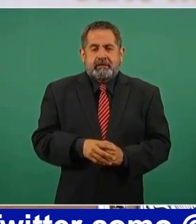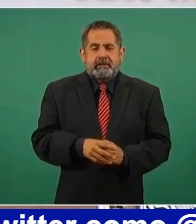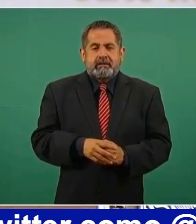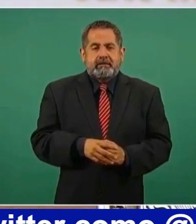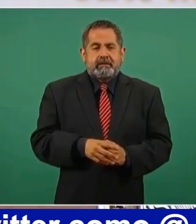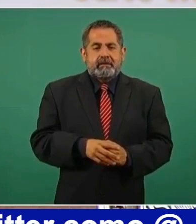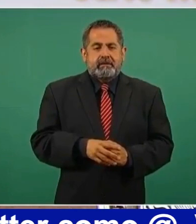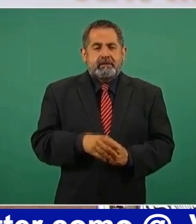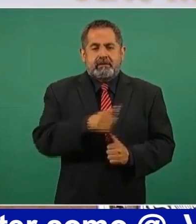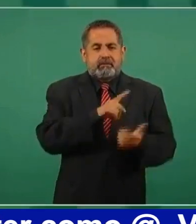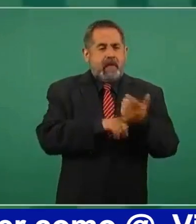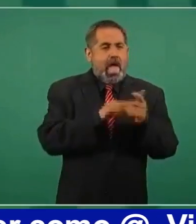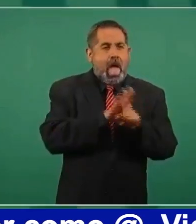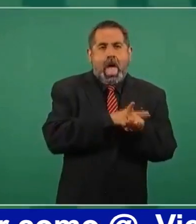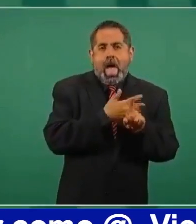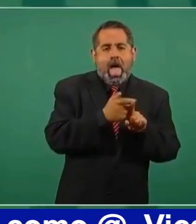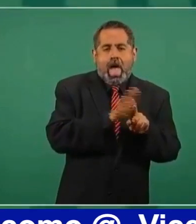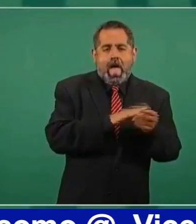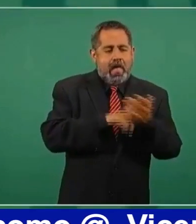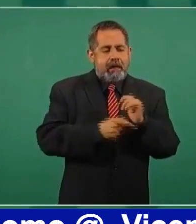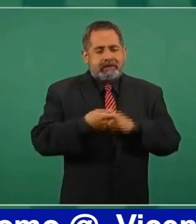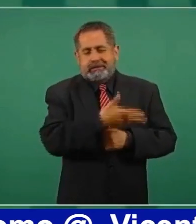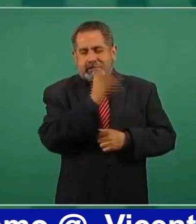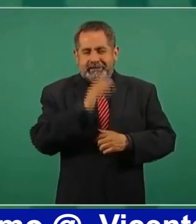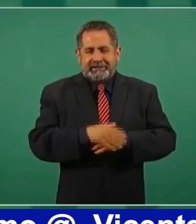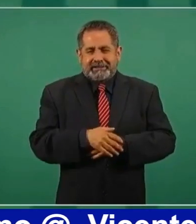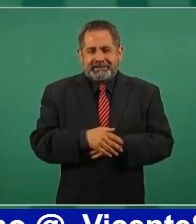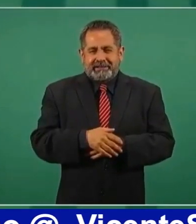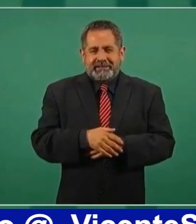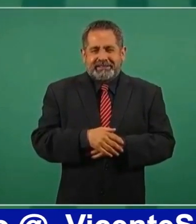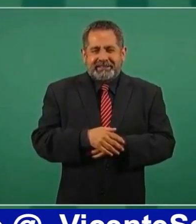Muy lambiscón, se diría. ¿Disculpa?